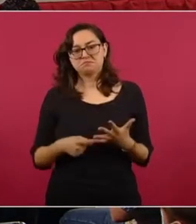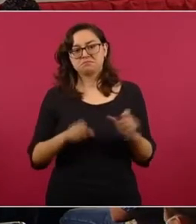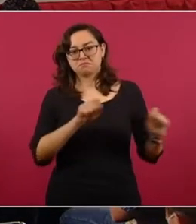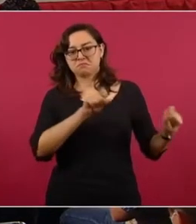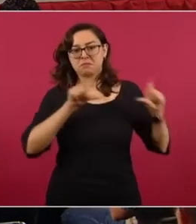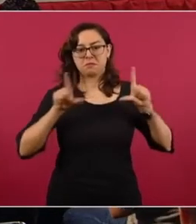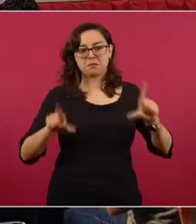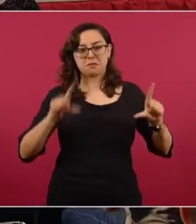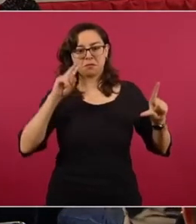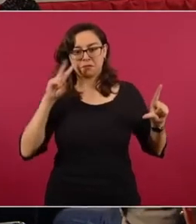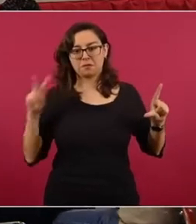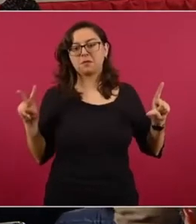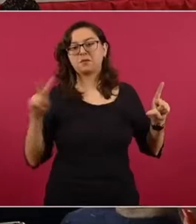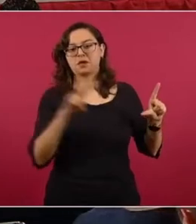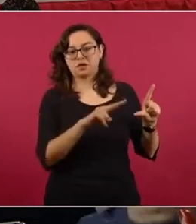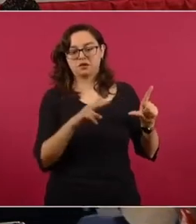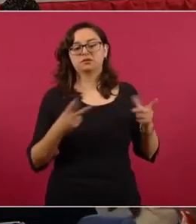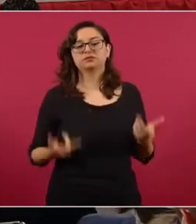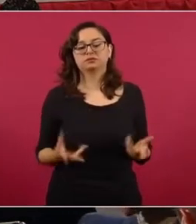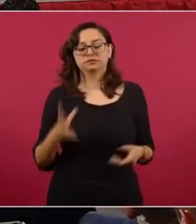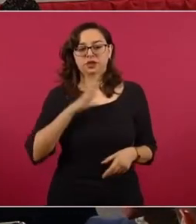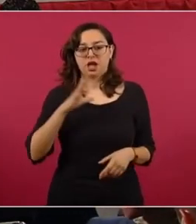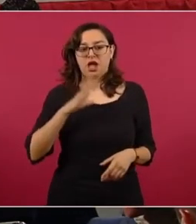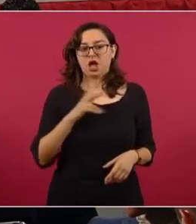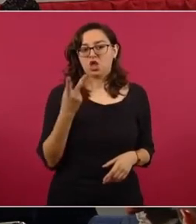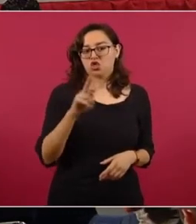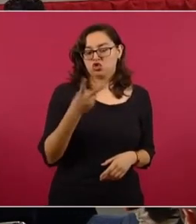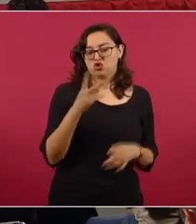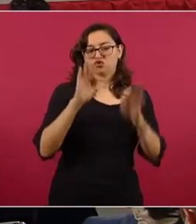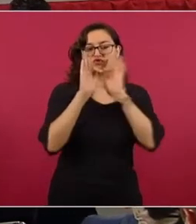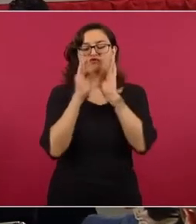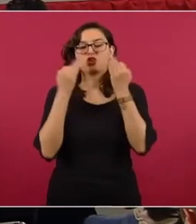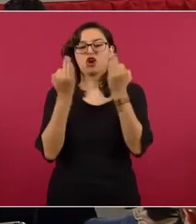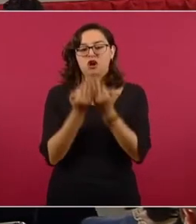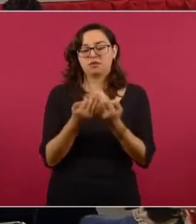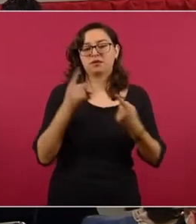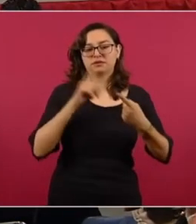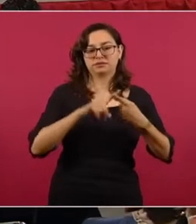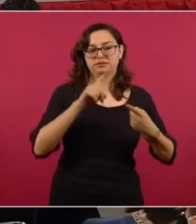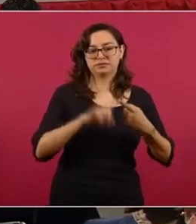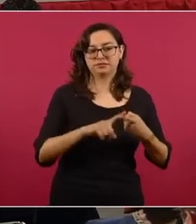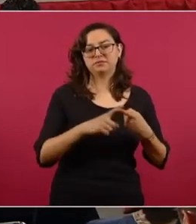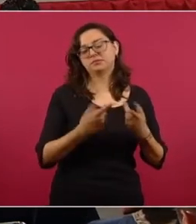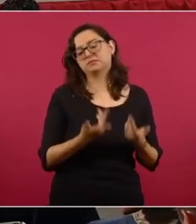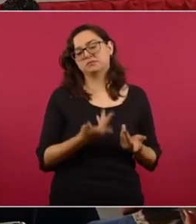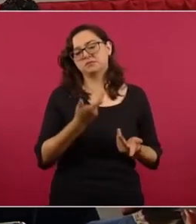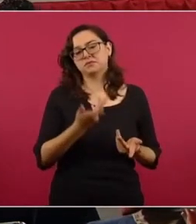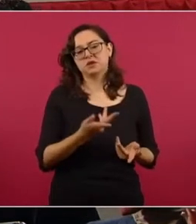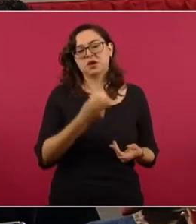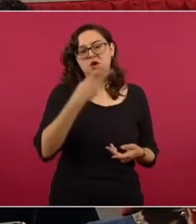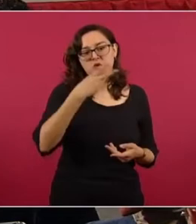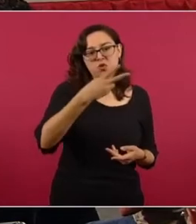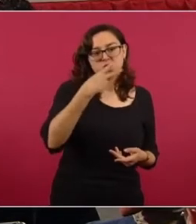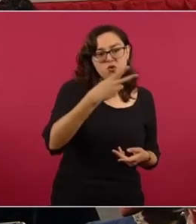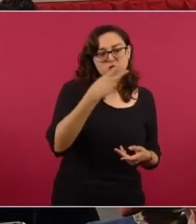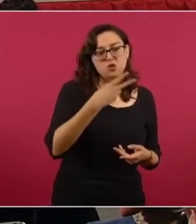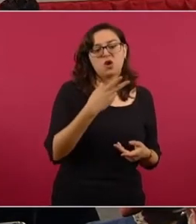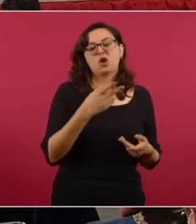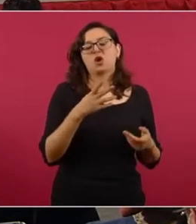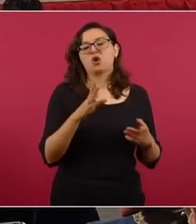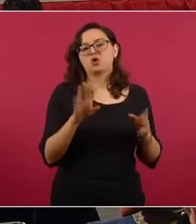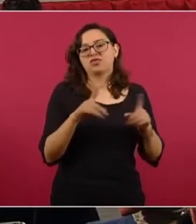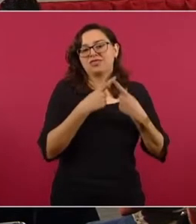básicamente era para mostrar que existen estos dos nuevos productos, los vapeadores y los productos del tabaco calentado,